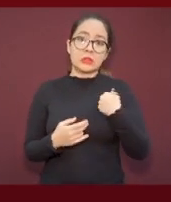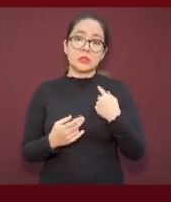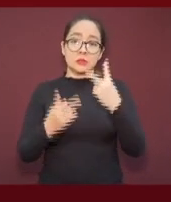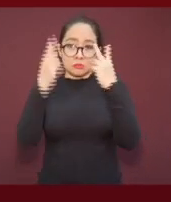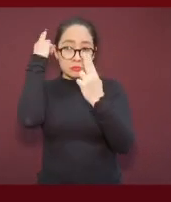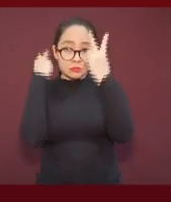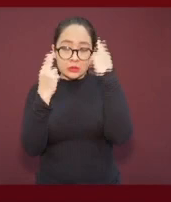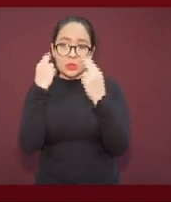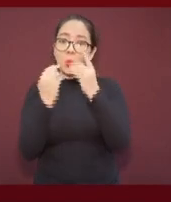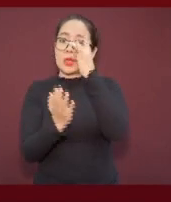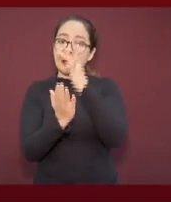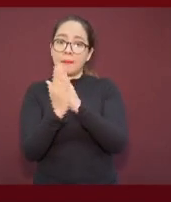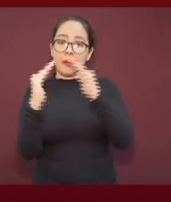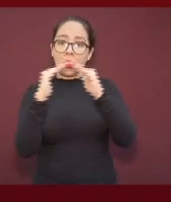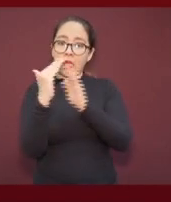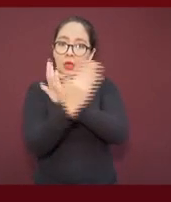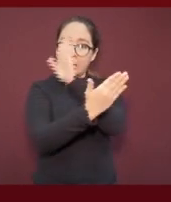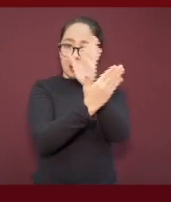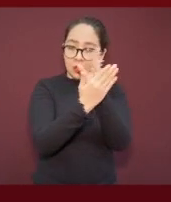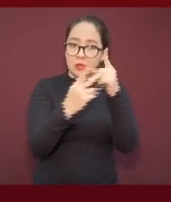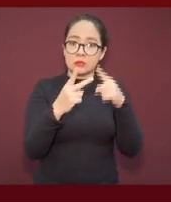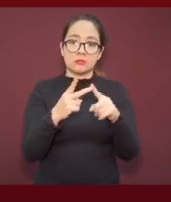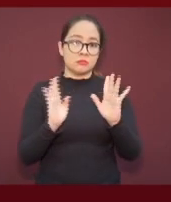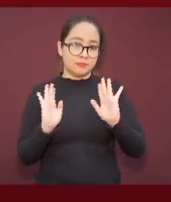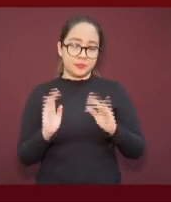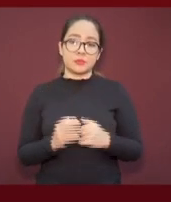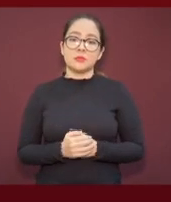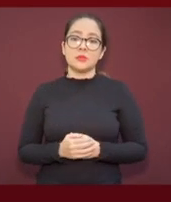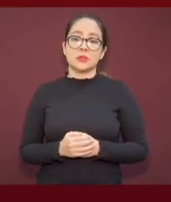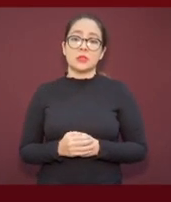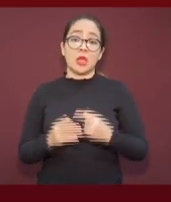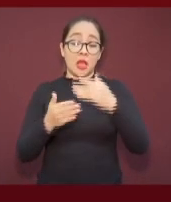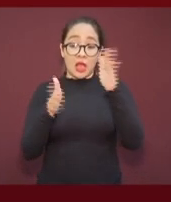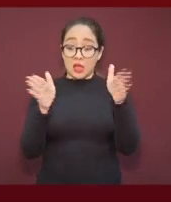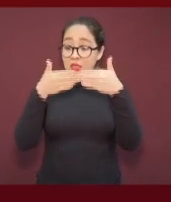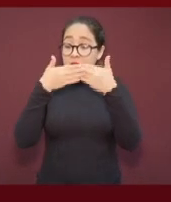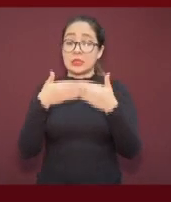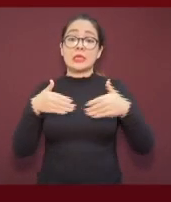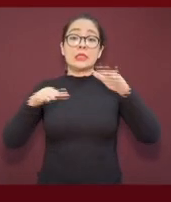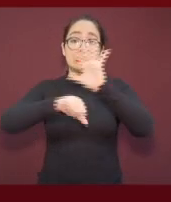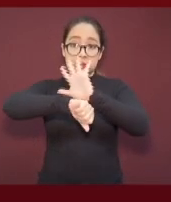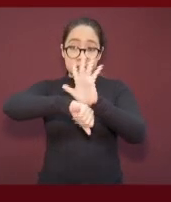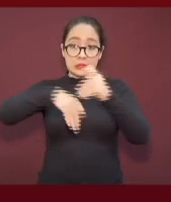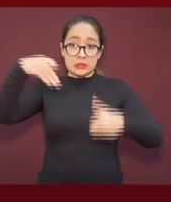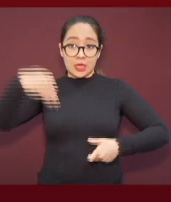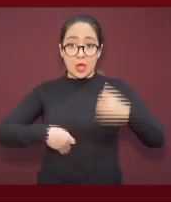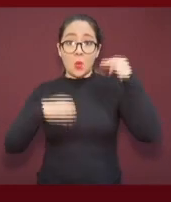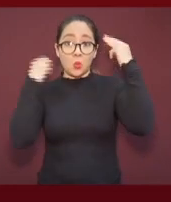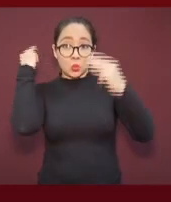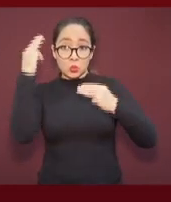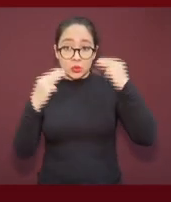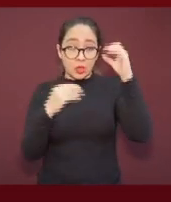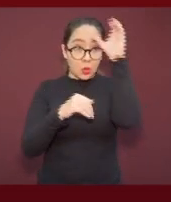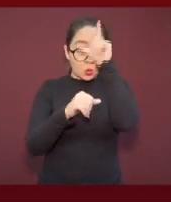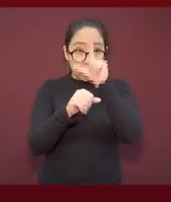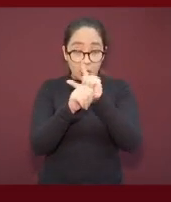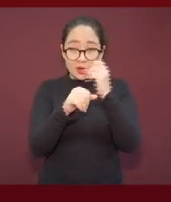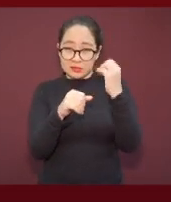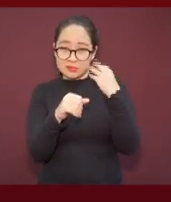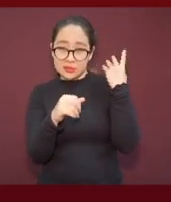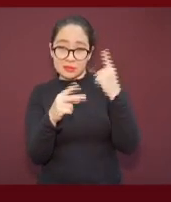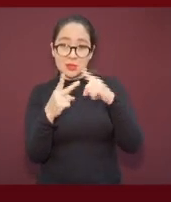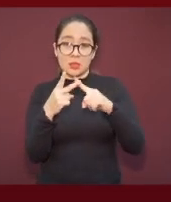suspendidos cines, teatros, museos, eventos culturales, centros comerciales,